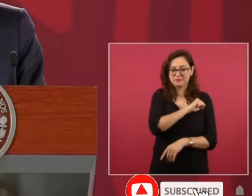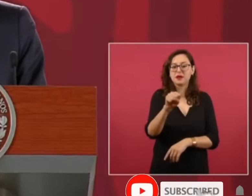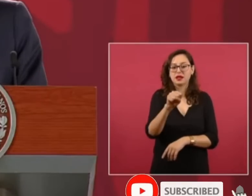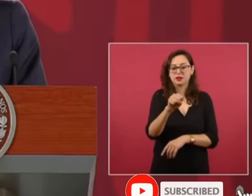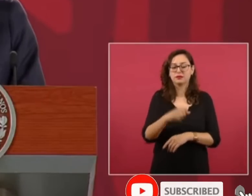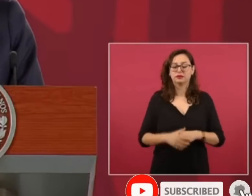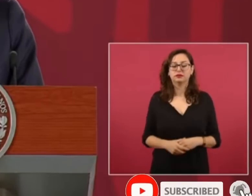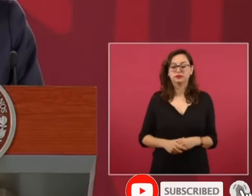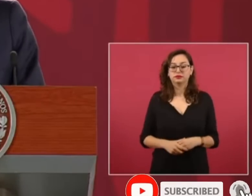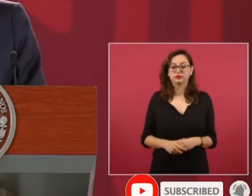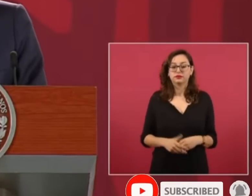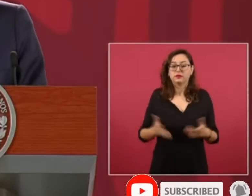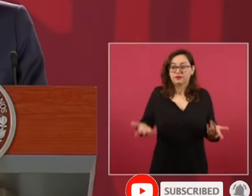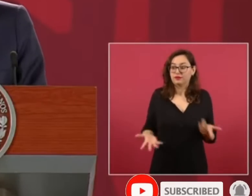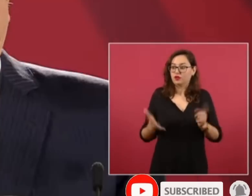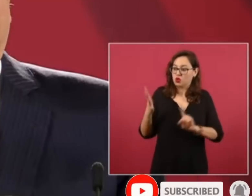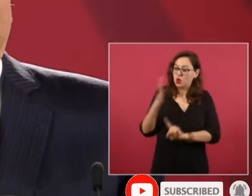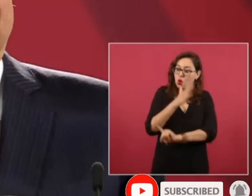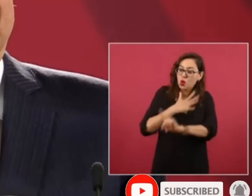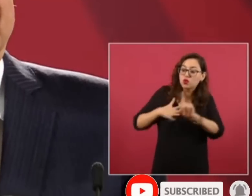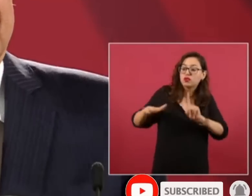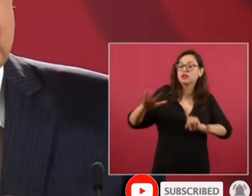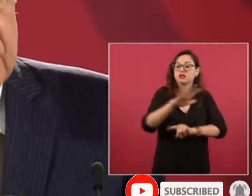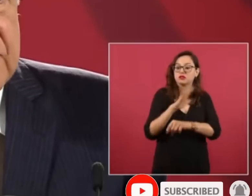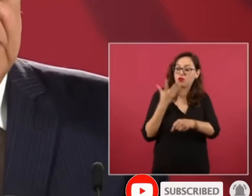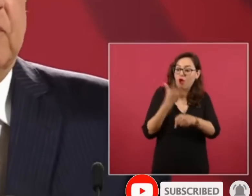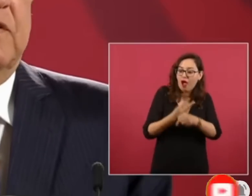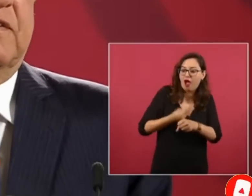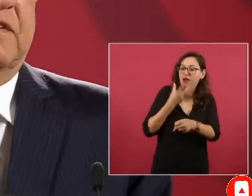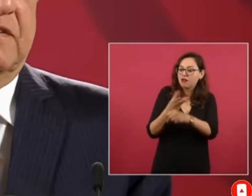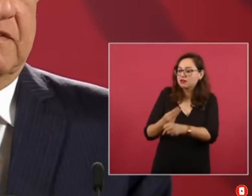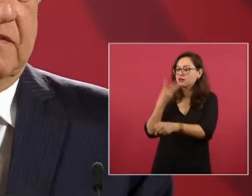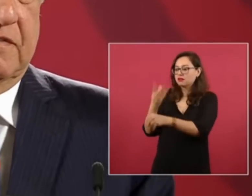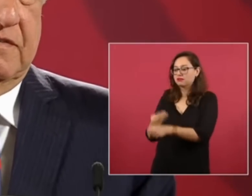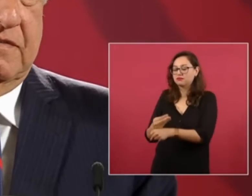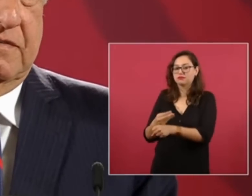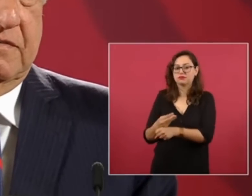Que lo que tenemos que hacer es atender las causas de la violencia.